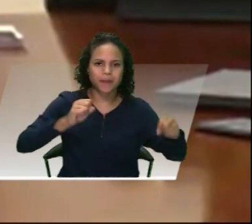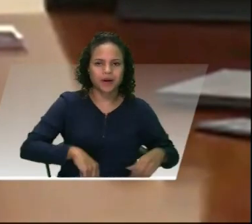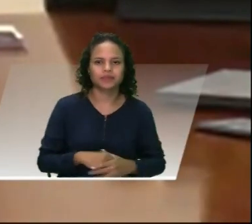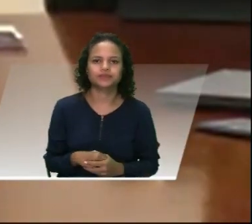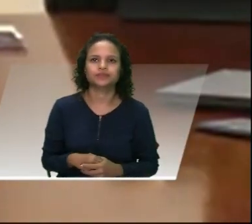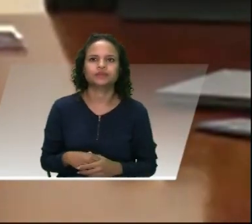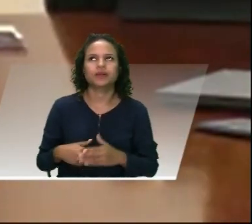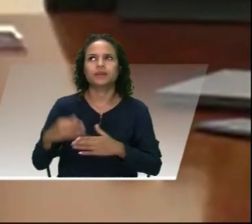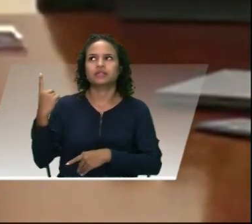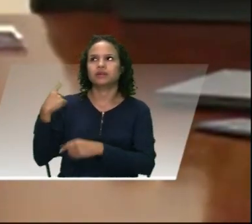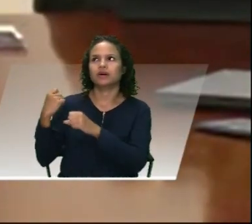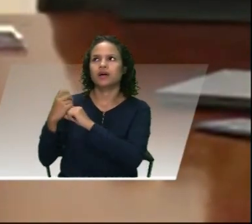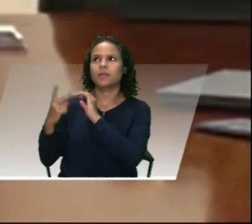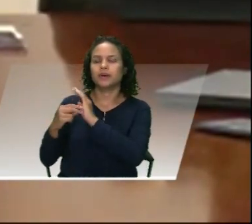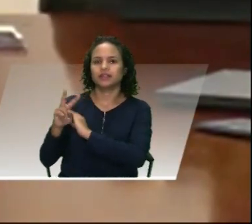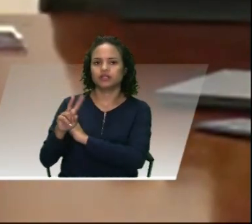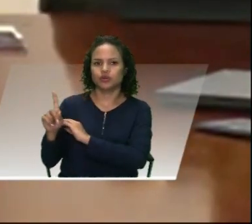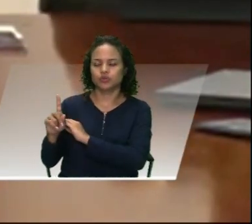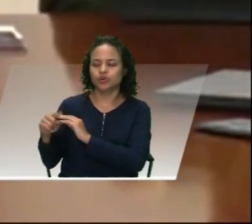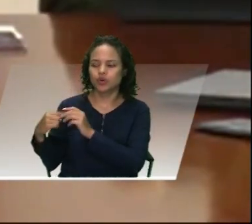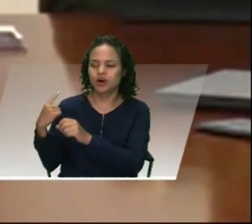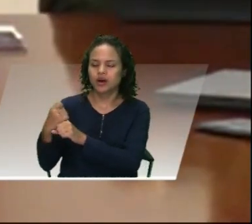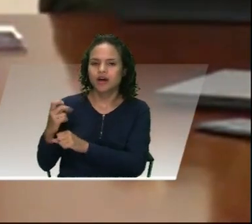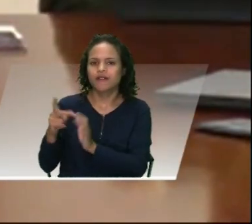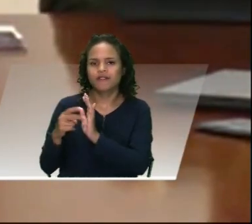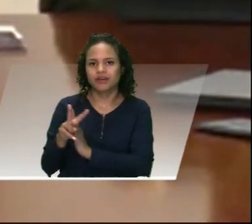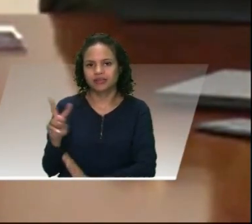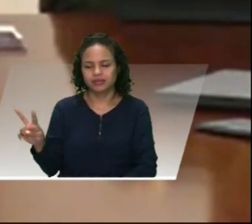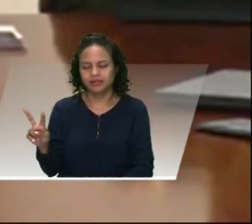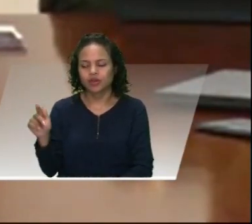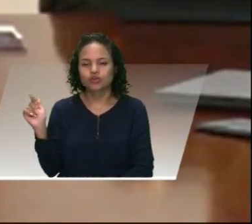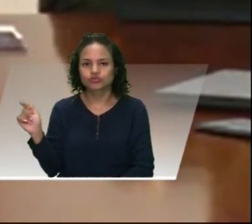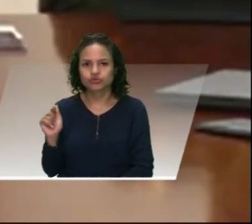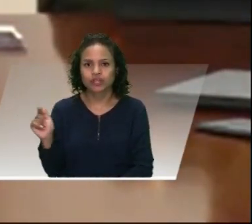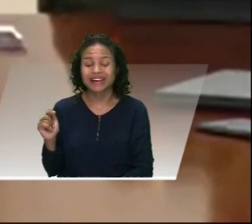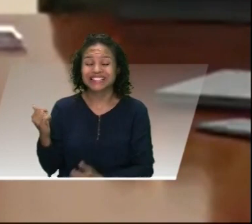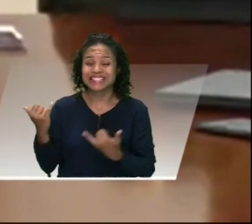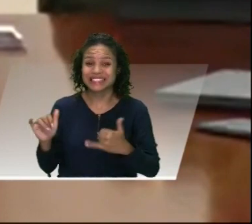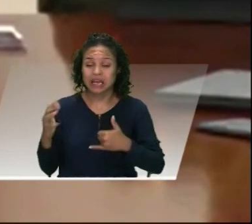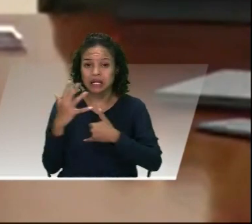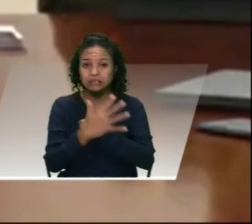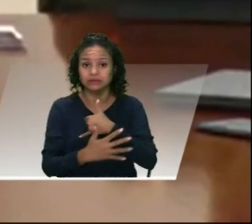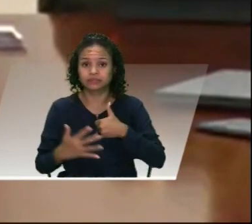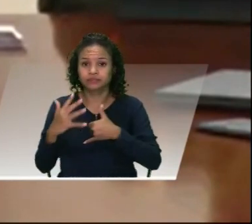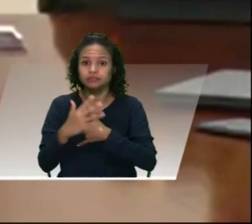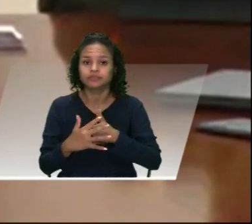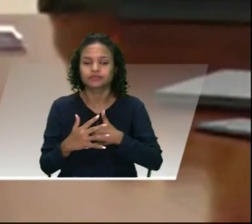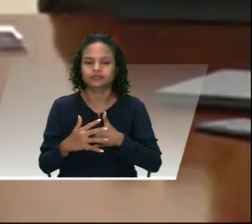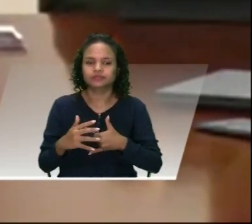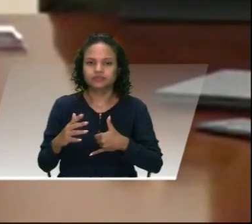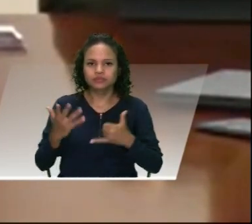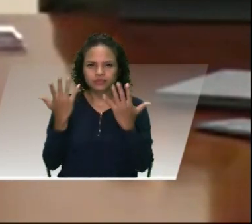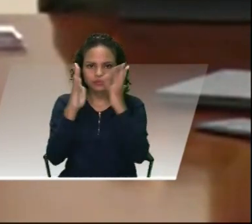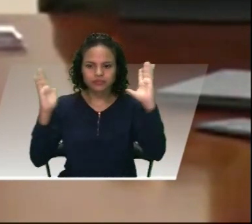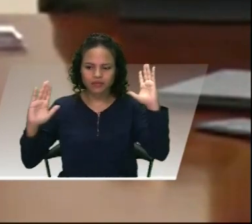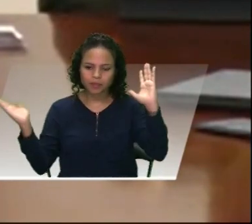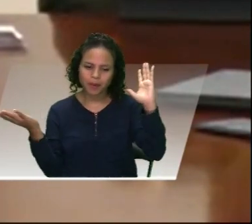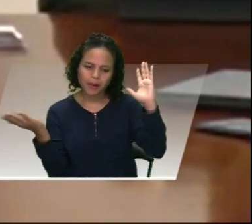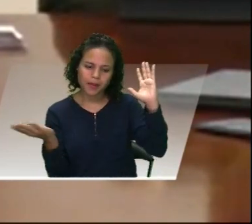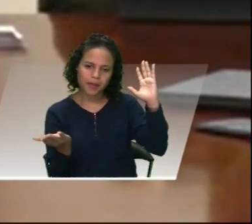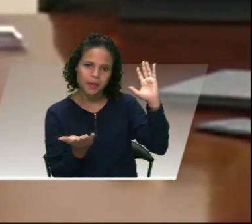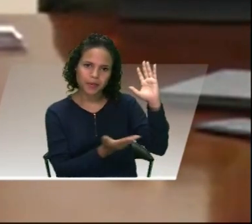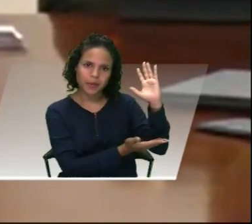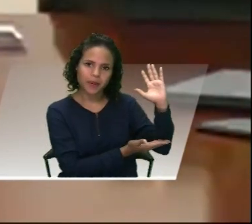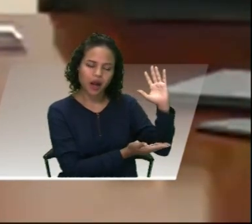y el año 2022, la reducción nacional de la deforestación es una reducción de